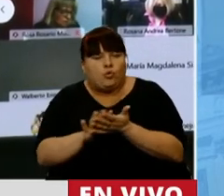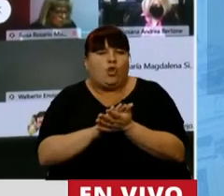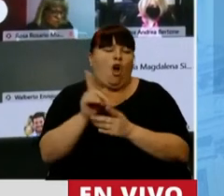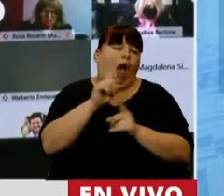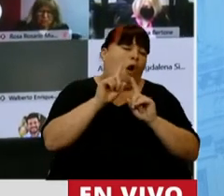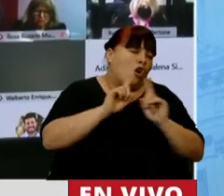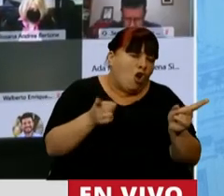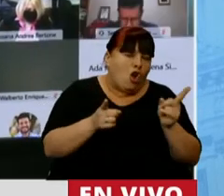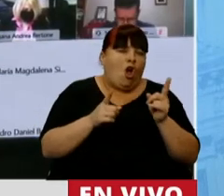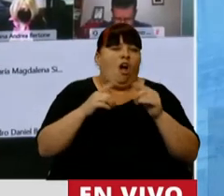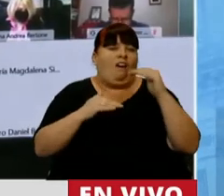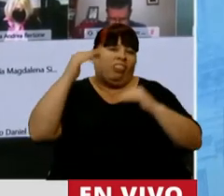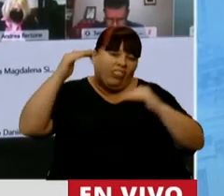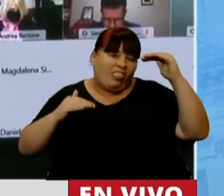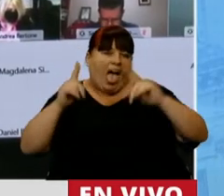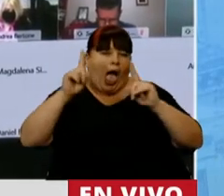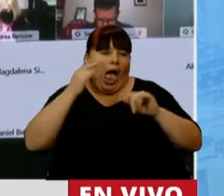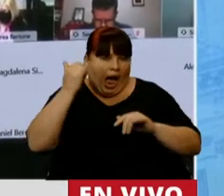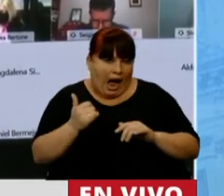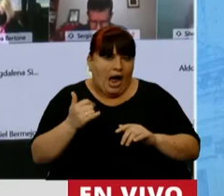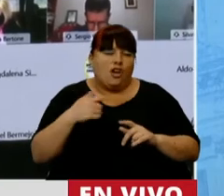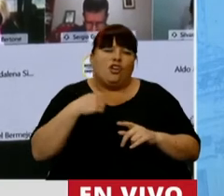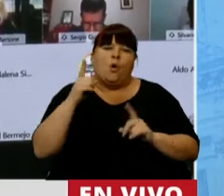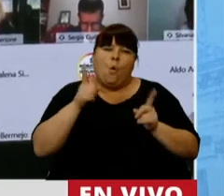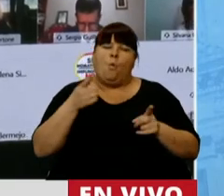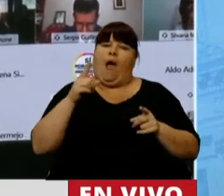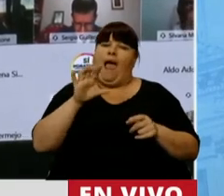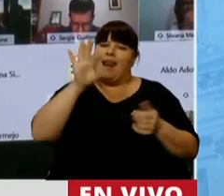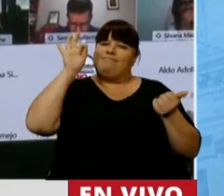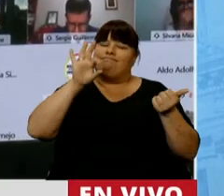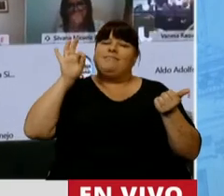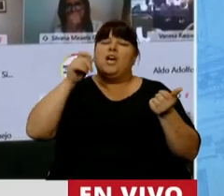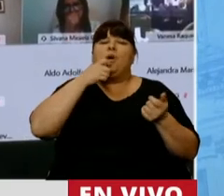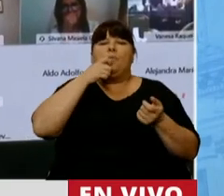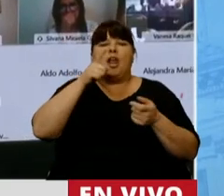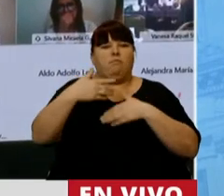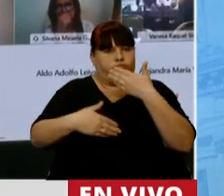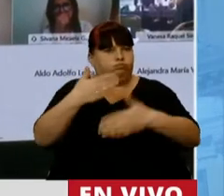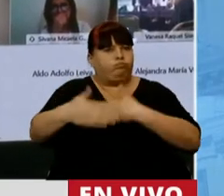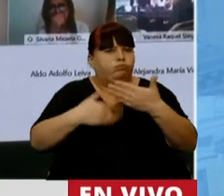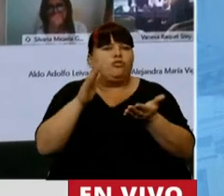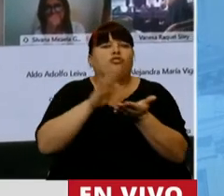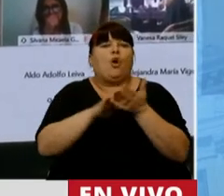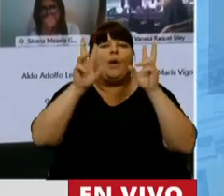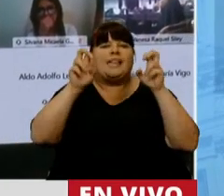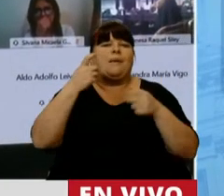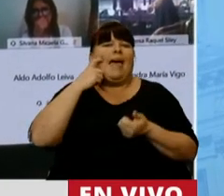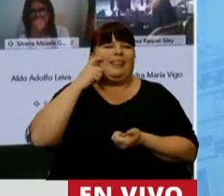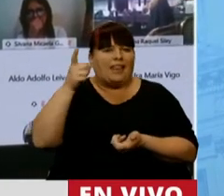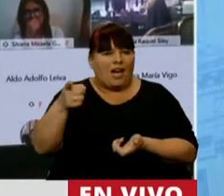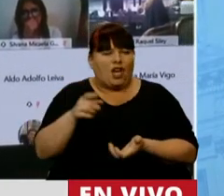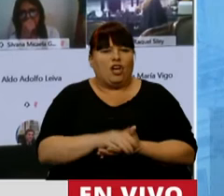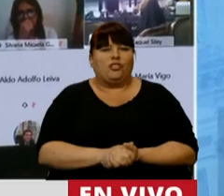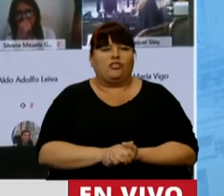otras no, algunas inequidades quedaron. Yo quiero rescatar algunos avances que hubo con respecto a Entre Ríos.